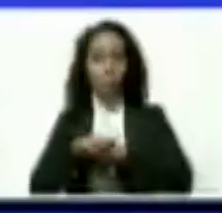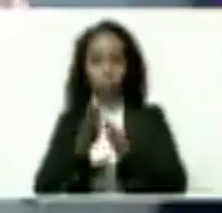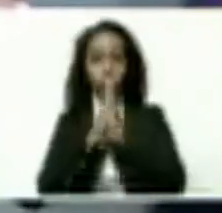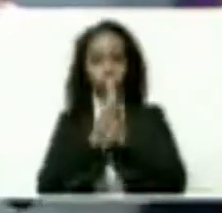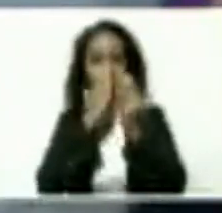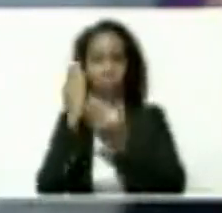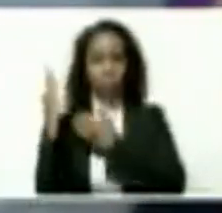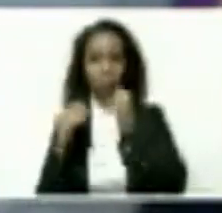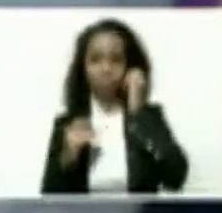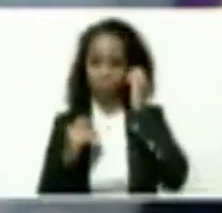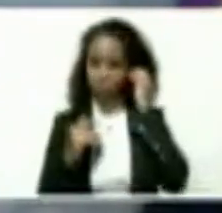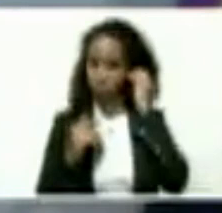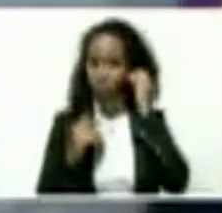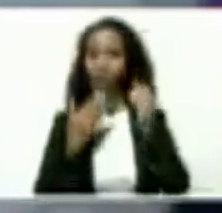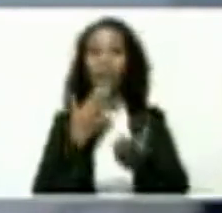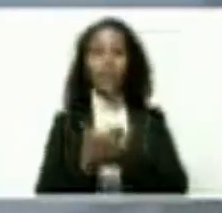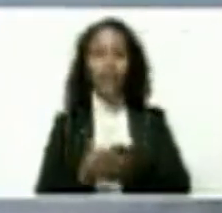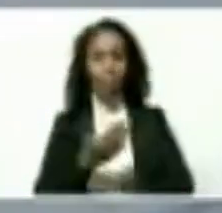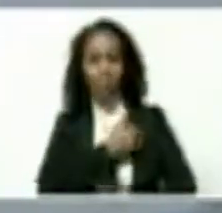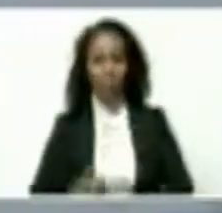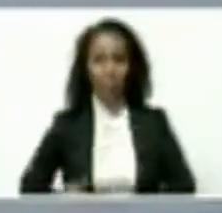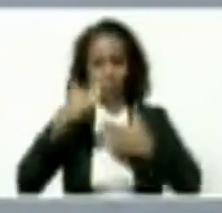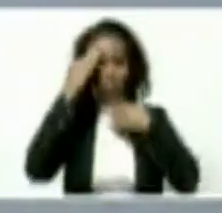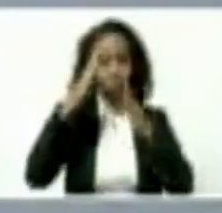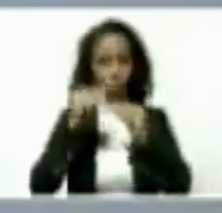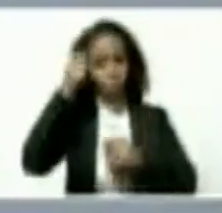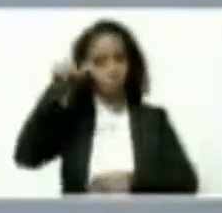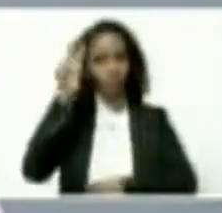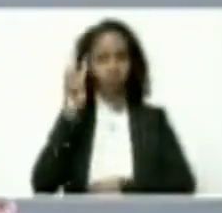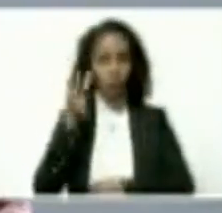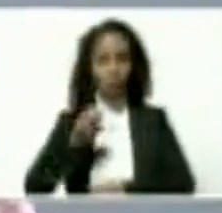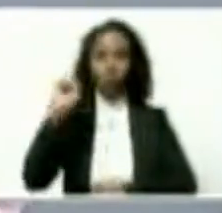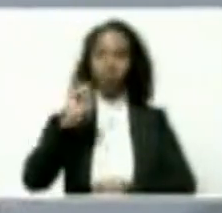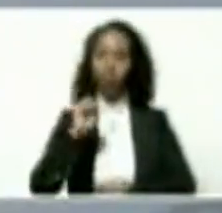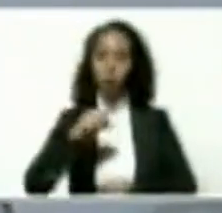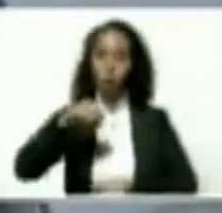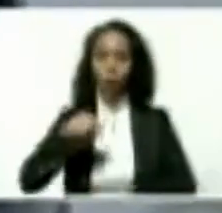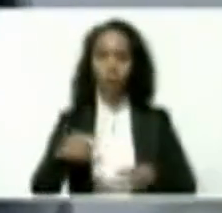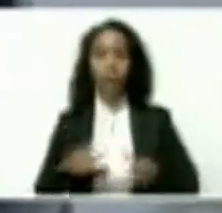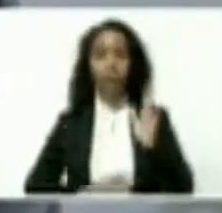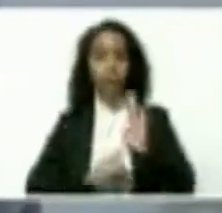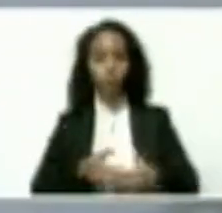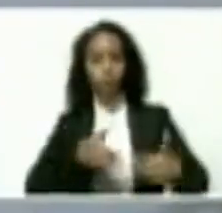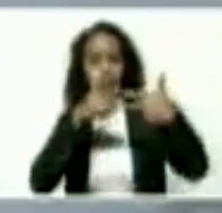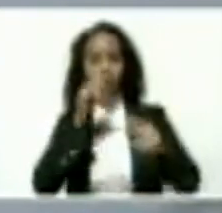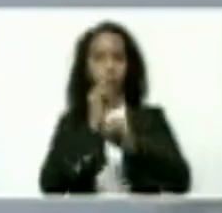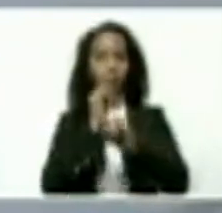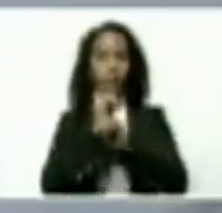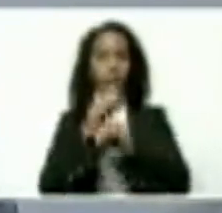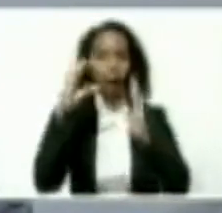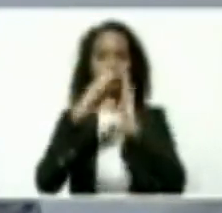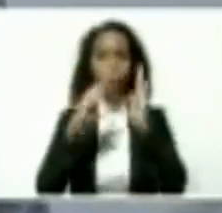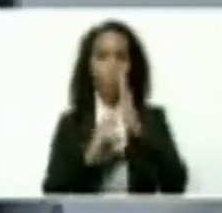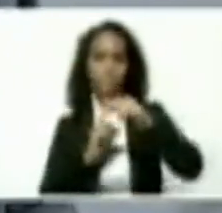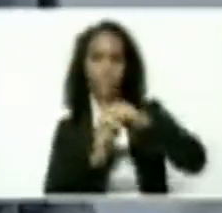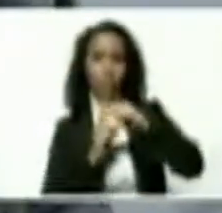Muchas gracias Presidente, saludos a todo el pueblo de Venezuela. En efecto, hoy se desarrolló la reunión virtual, la OPEP Plus.